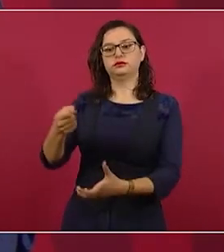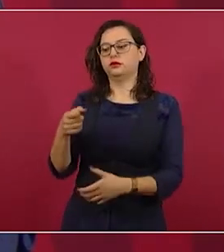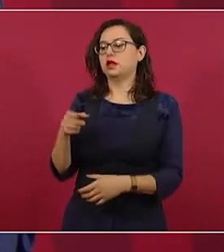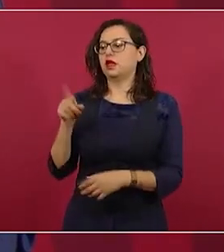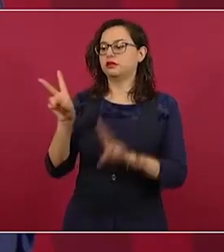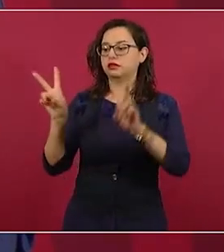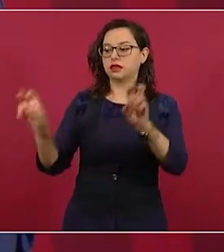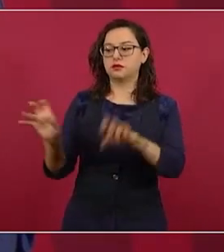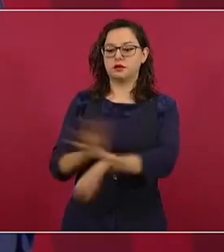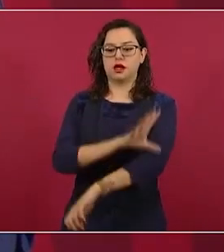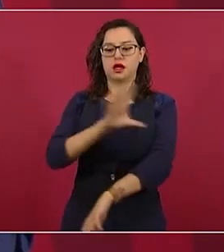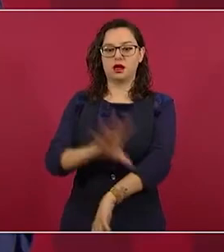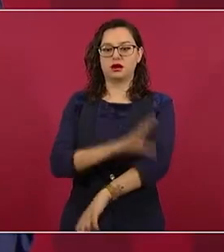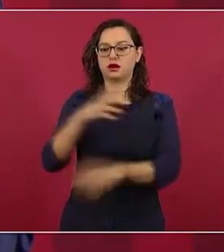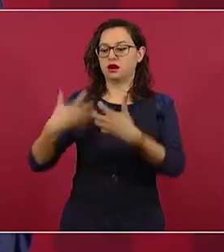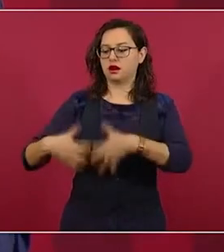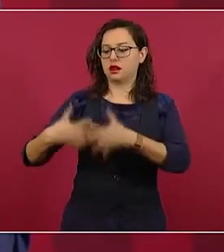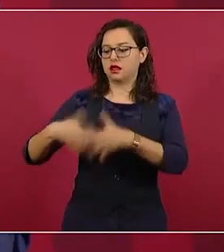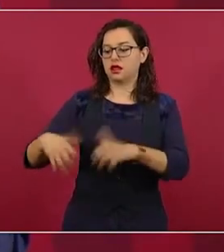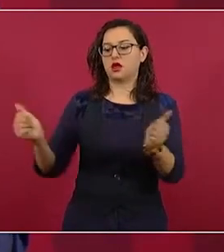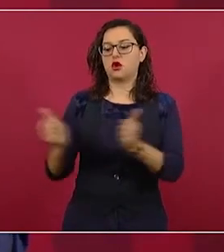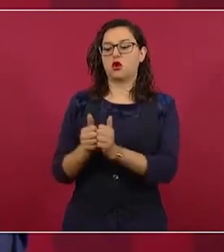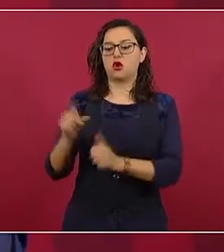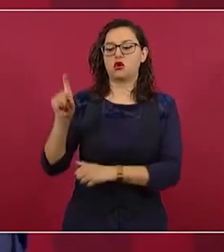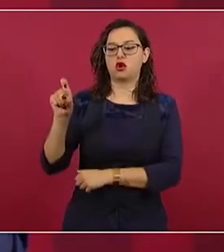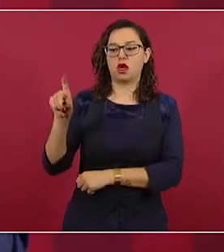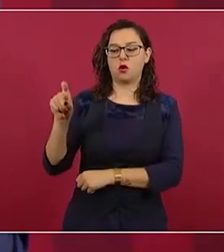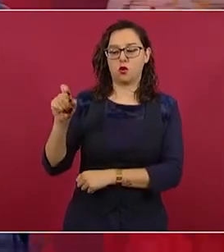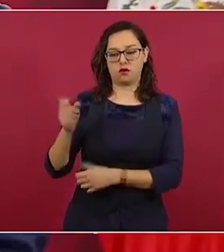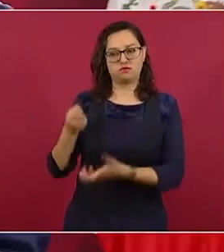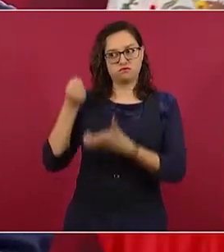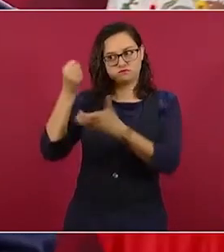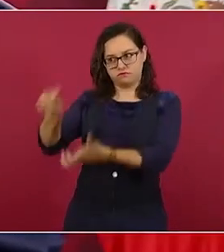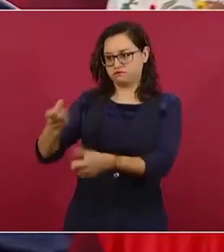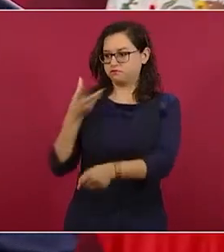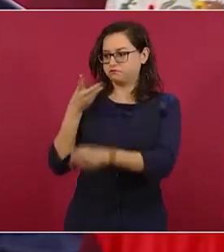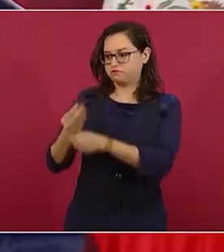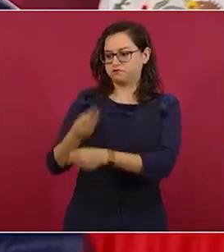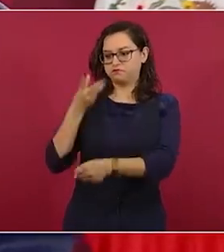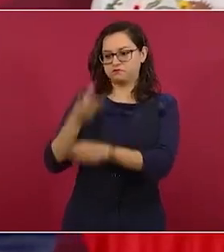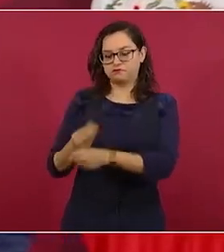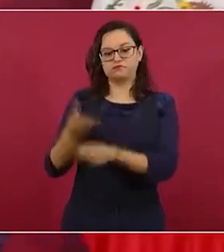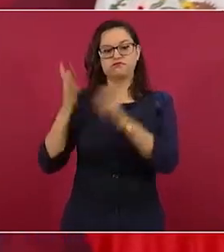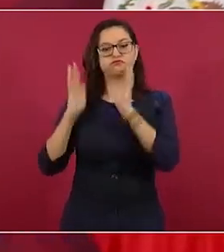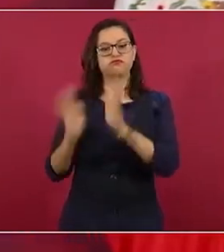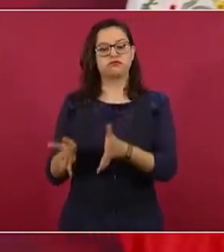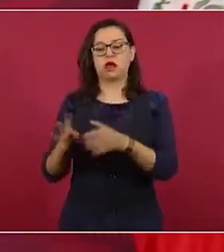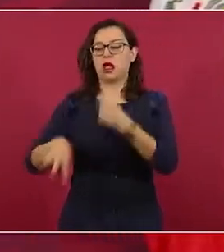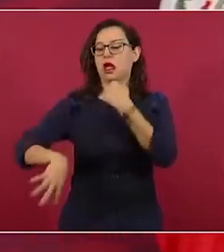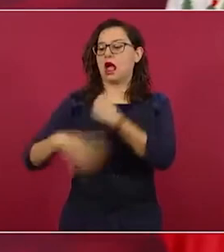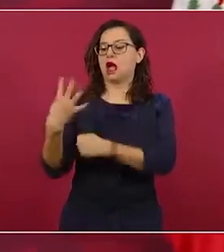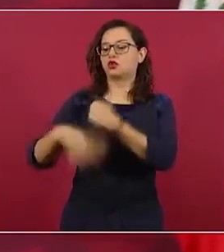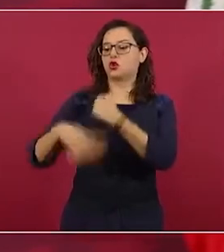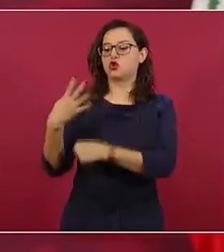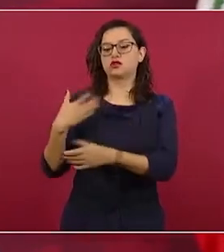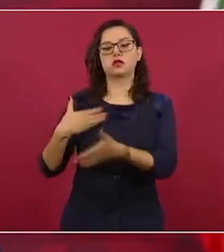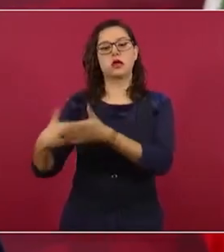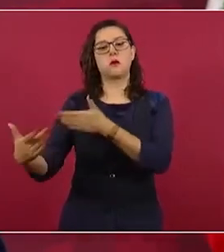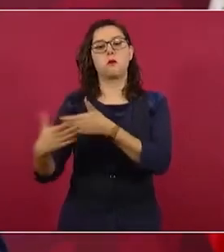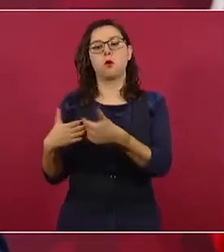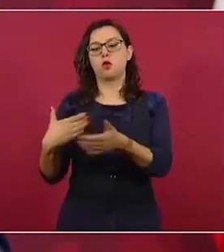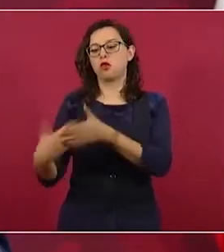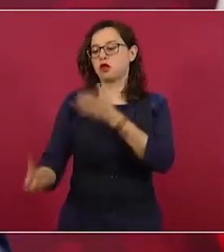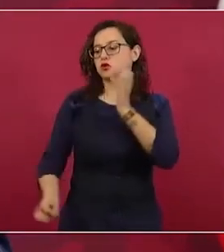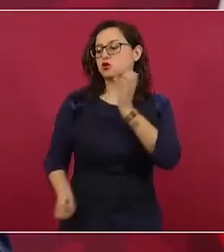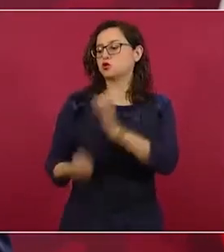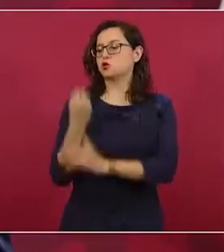hidroeléctricas. 14 hidroeléctricas están modernizándose, se les van a cambiar turbinas.